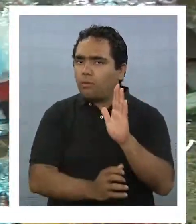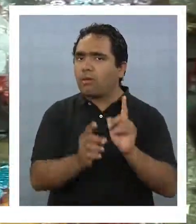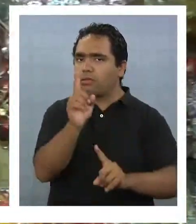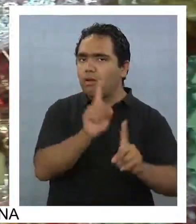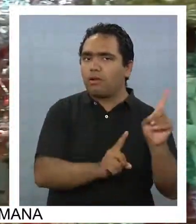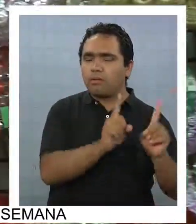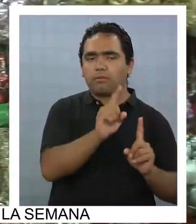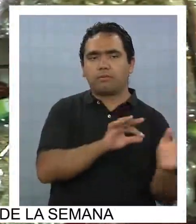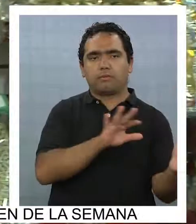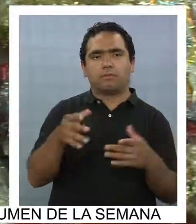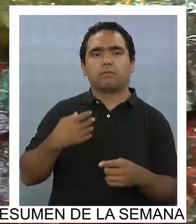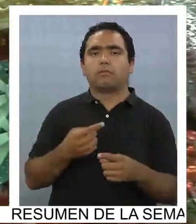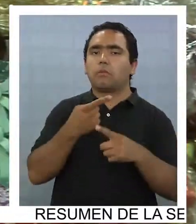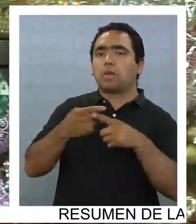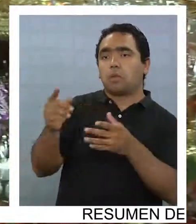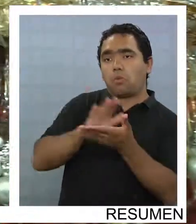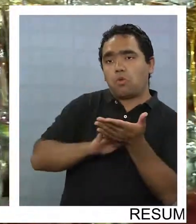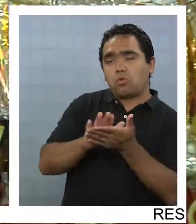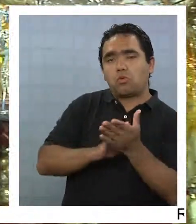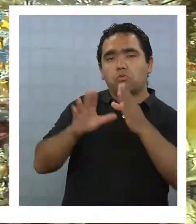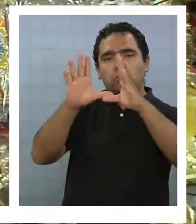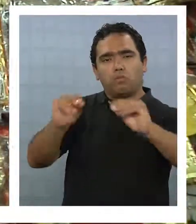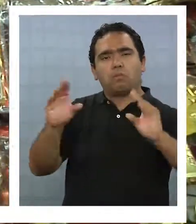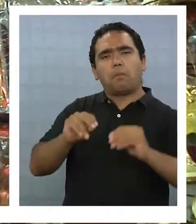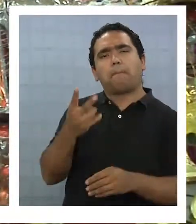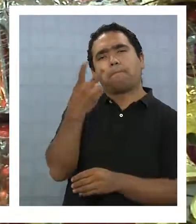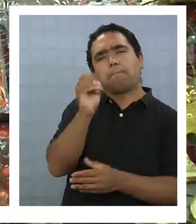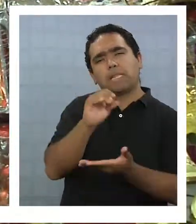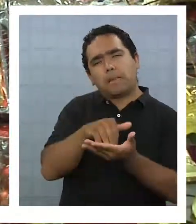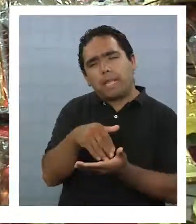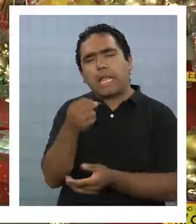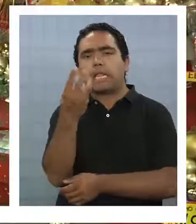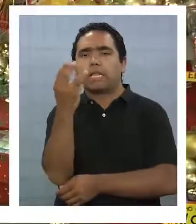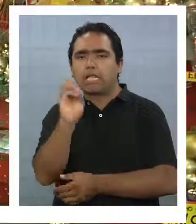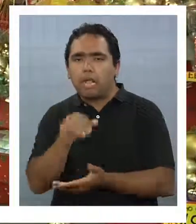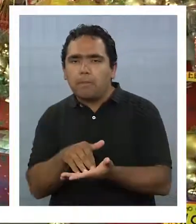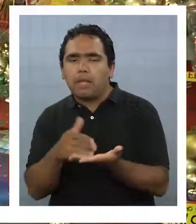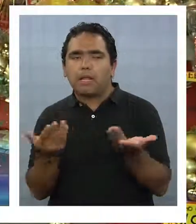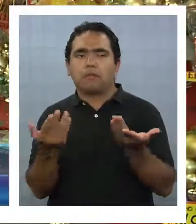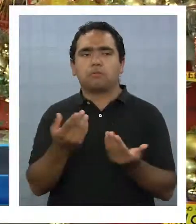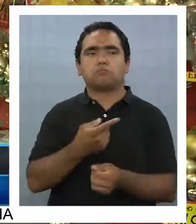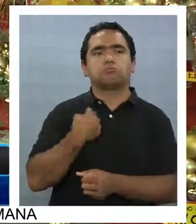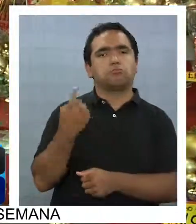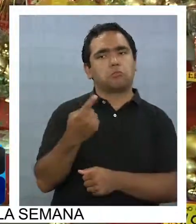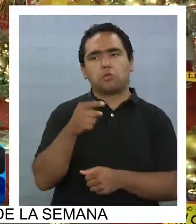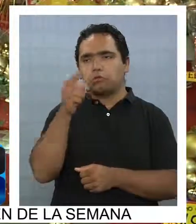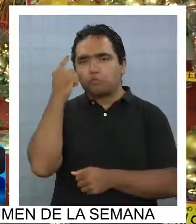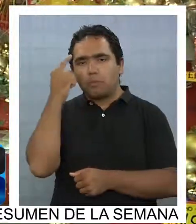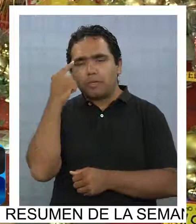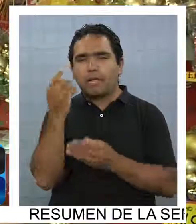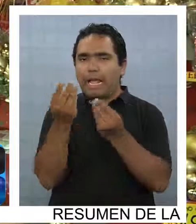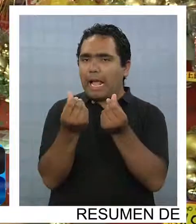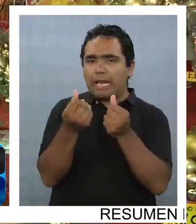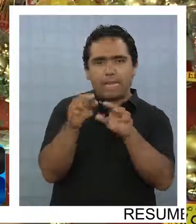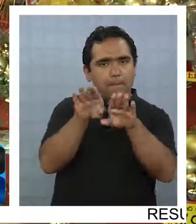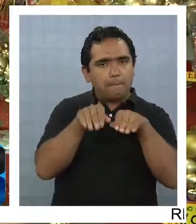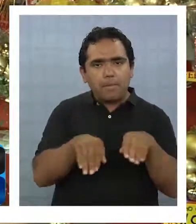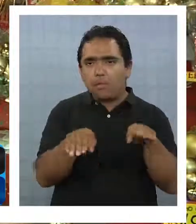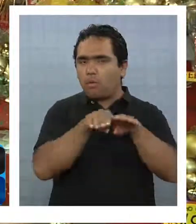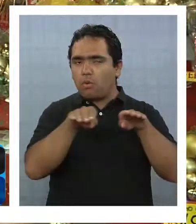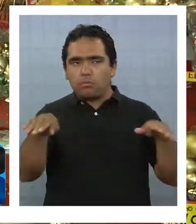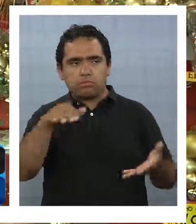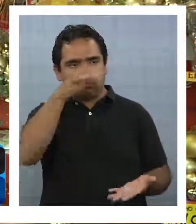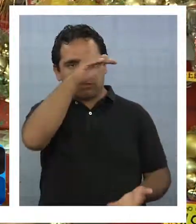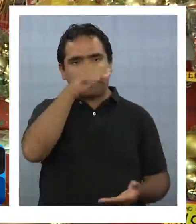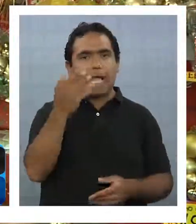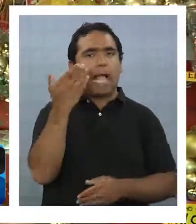Que en otros lugares un arbolito puede conseguir... ...en 20 mil, 30 mil... ...uno que ofrecemos que el mismo... ...la misma calidad, el mismo tamaño... ...y